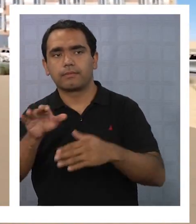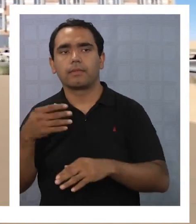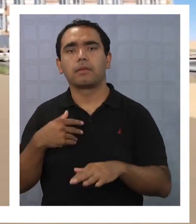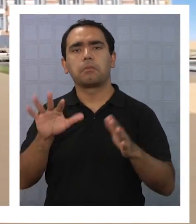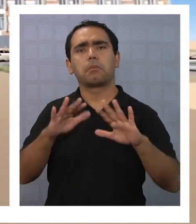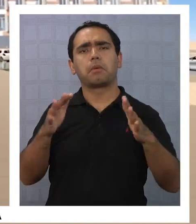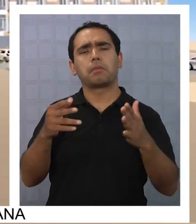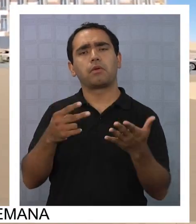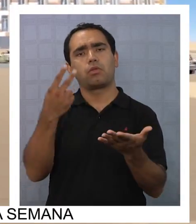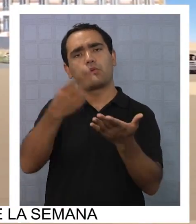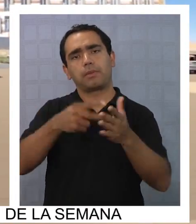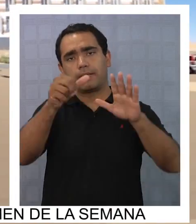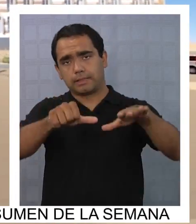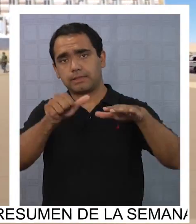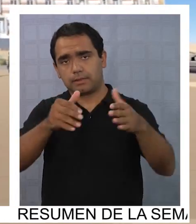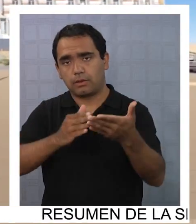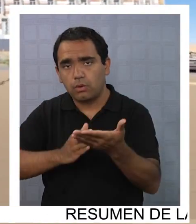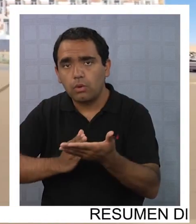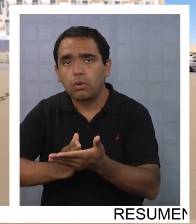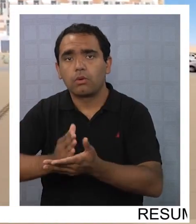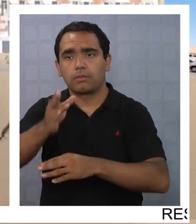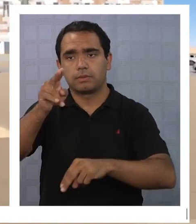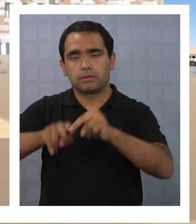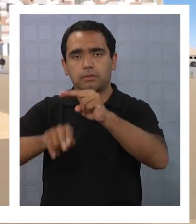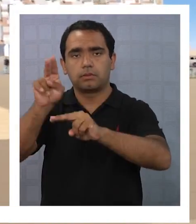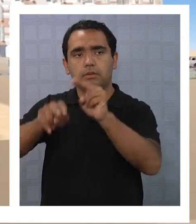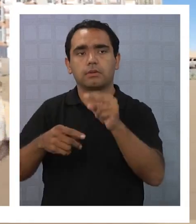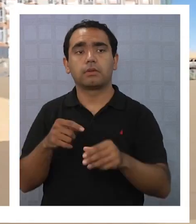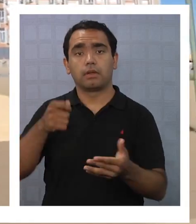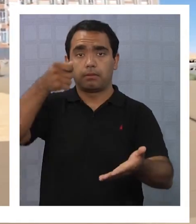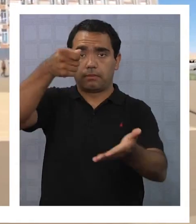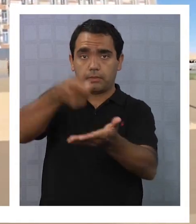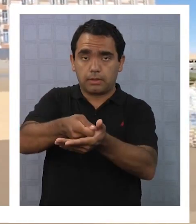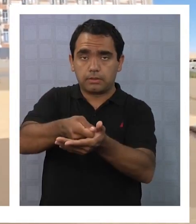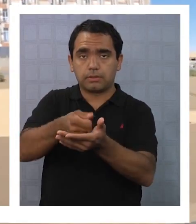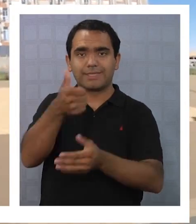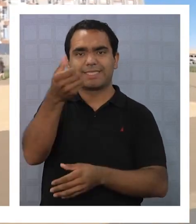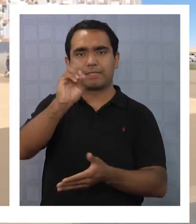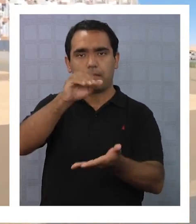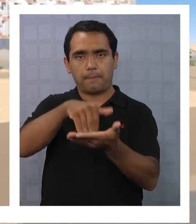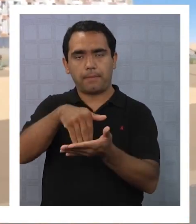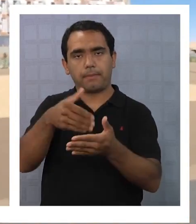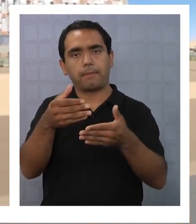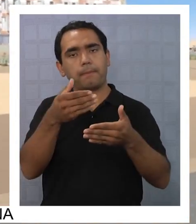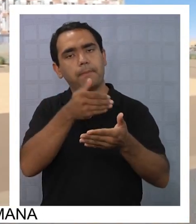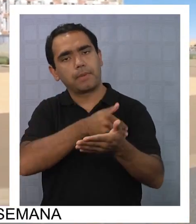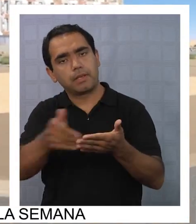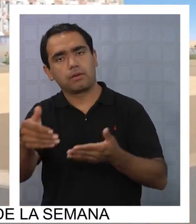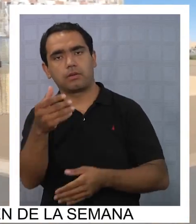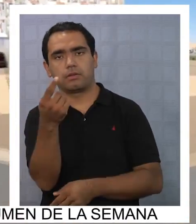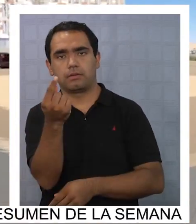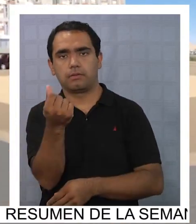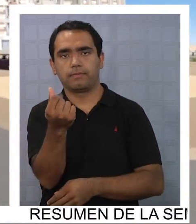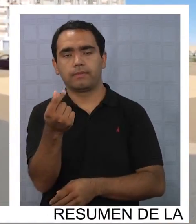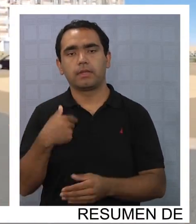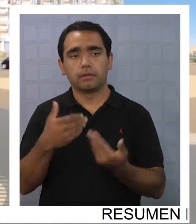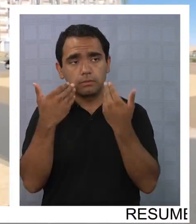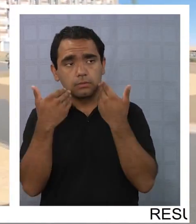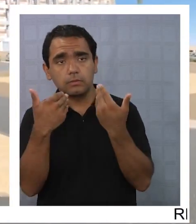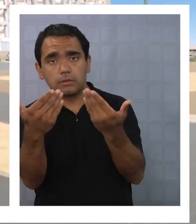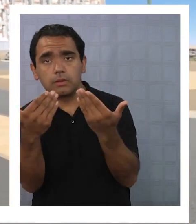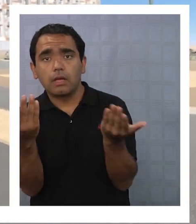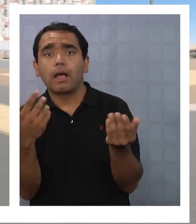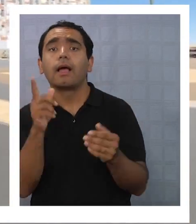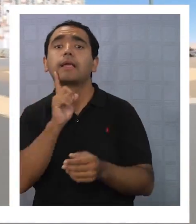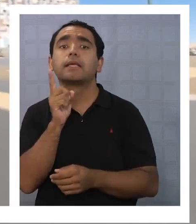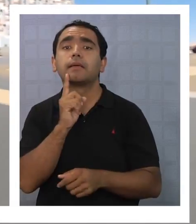2016 La inversión del hospital demandará más de 60.000 millones de pesos y beneficiará no solo a